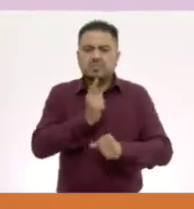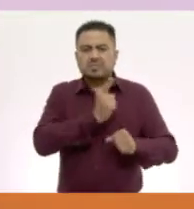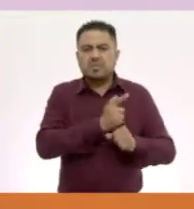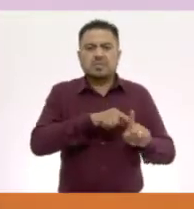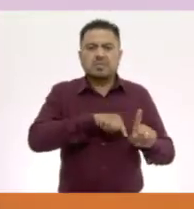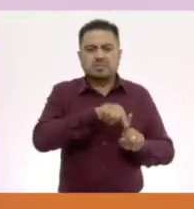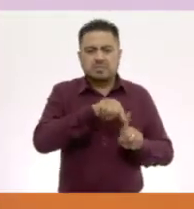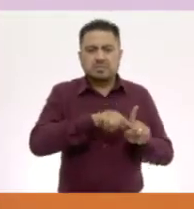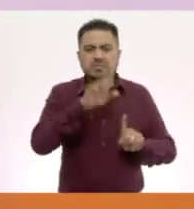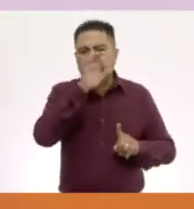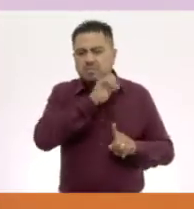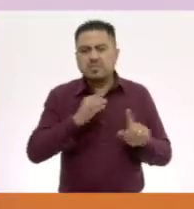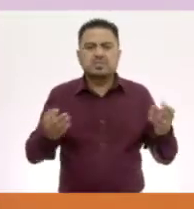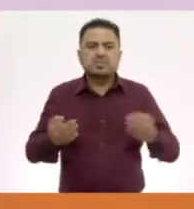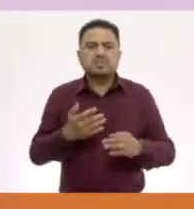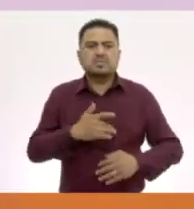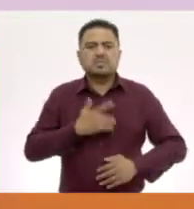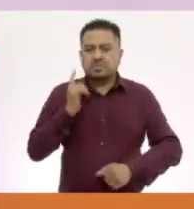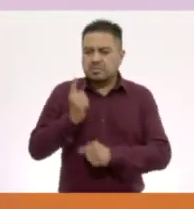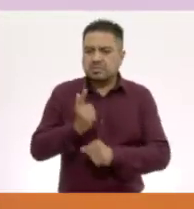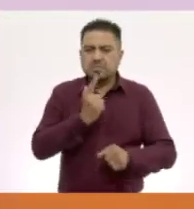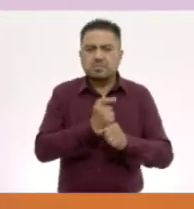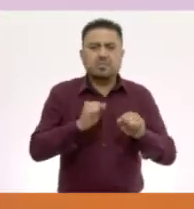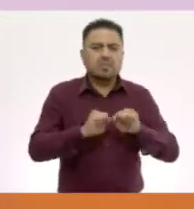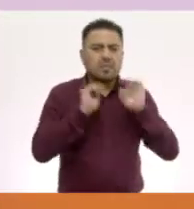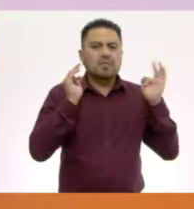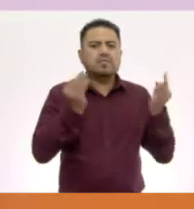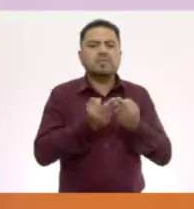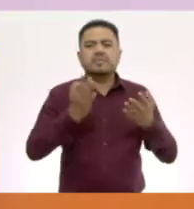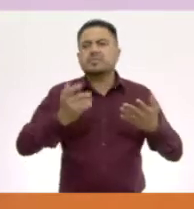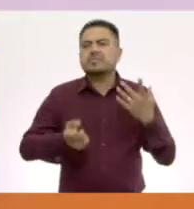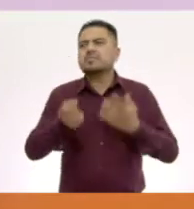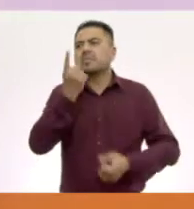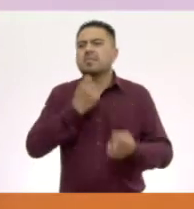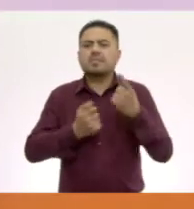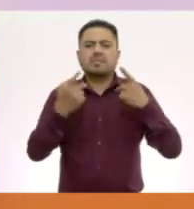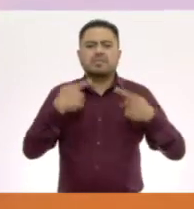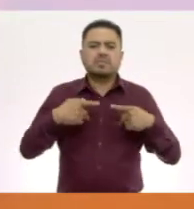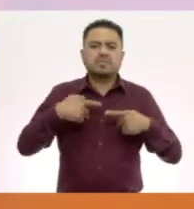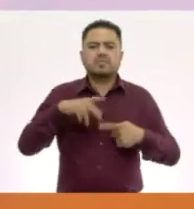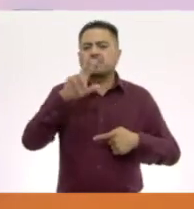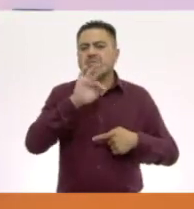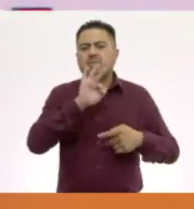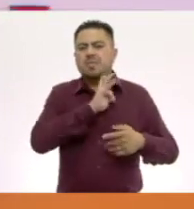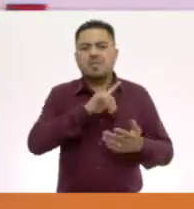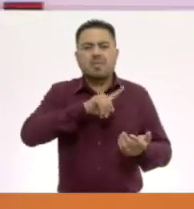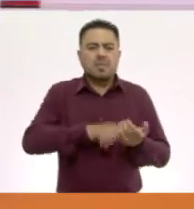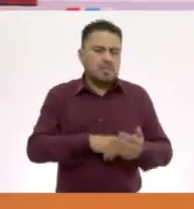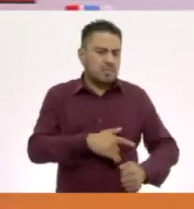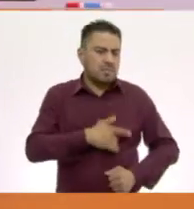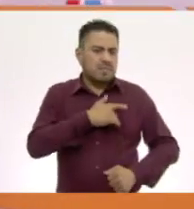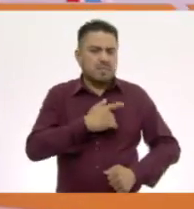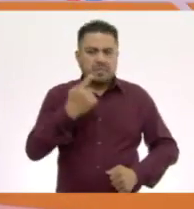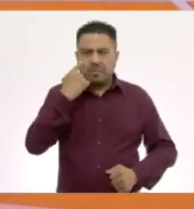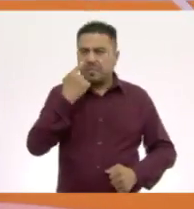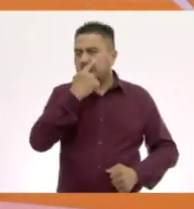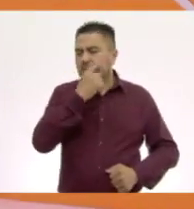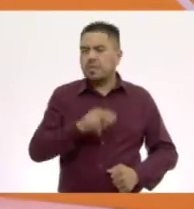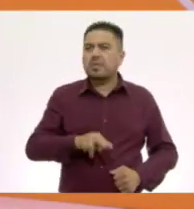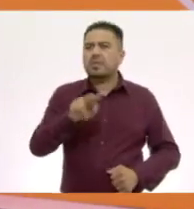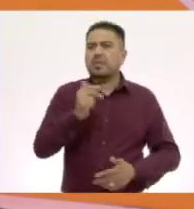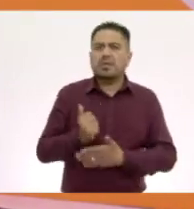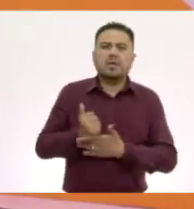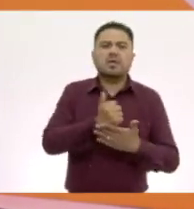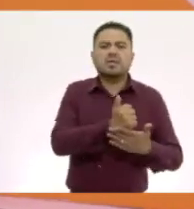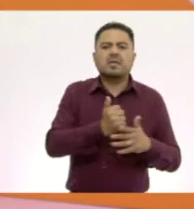temperaturas, a identificar formas y a algunas personas que no cuentan con el sentido de la vista, les va a ayudar